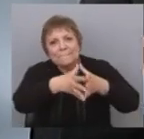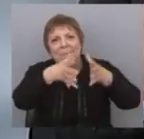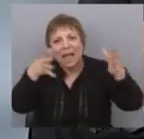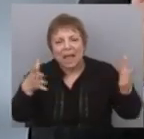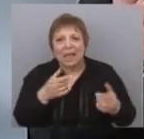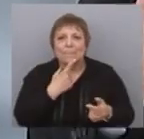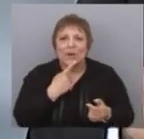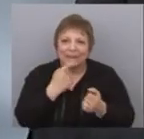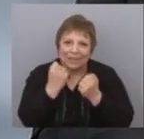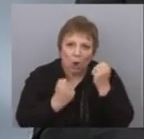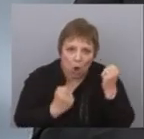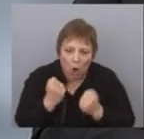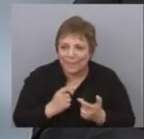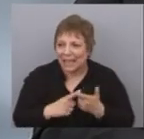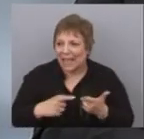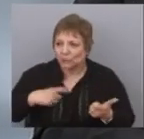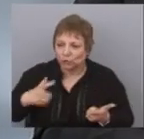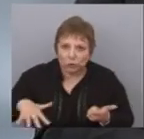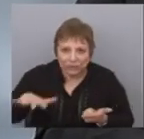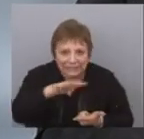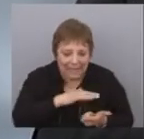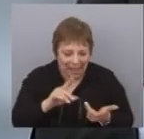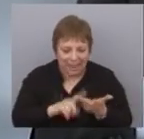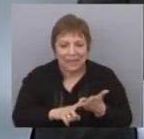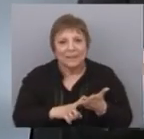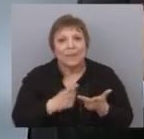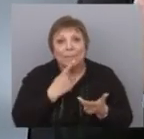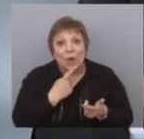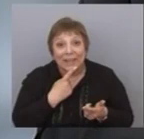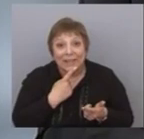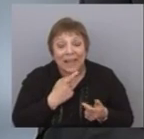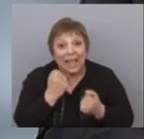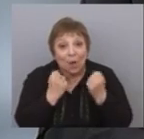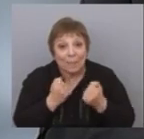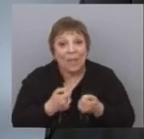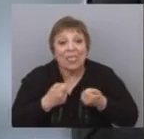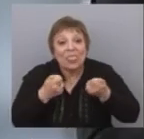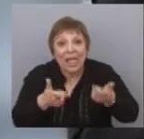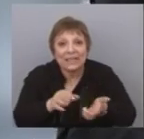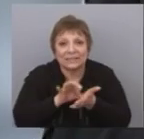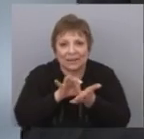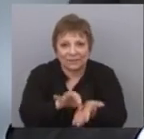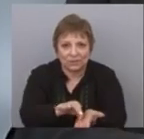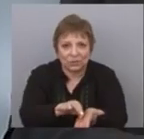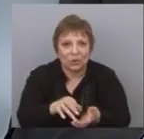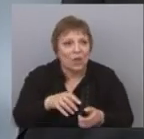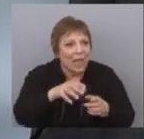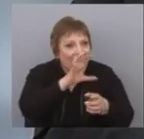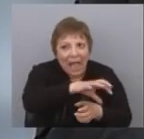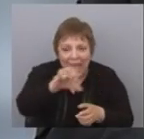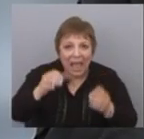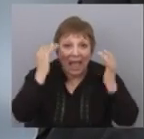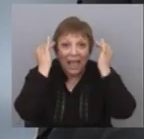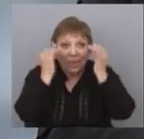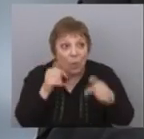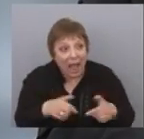política económico-social. Entonces, la política económica está al servicio de las áreas que el país necesita. La educación